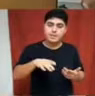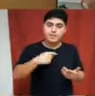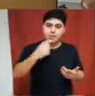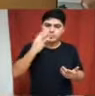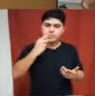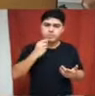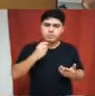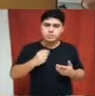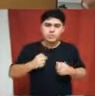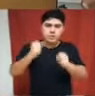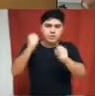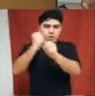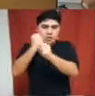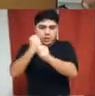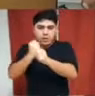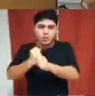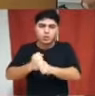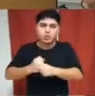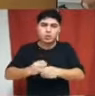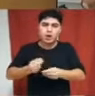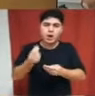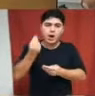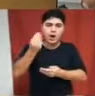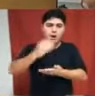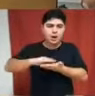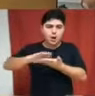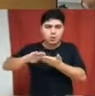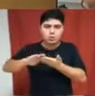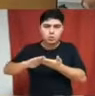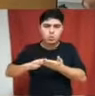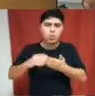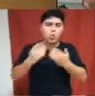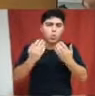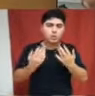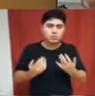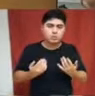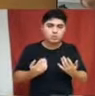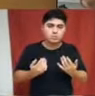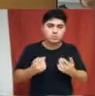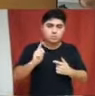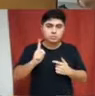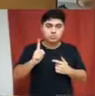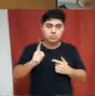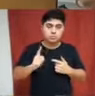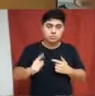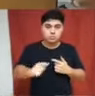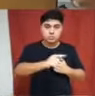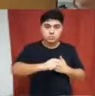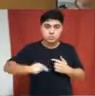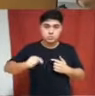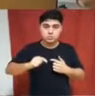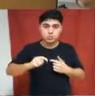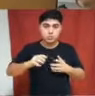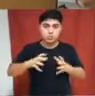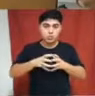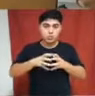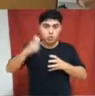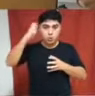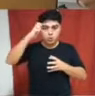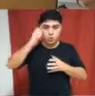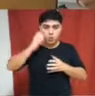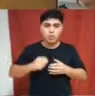qué costos se van a llevar adelante y por eso como concejales de la minoría